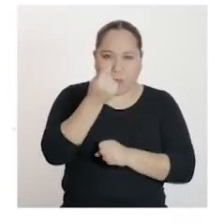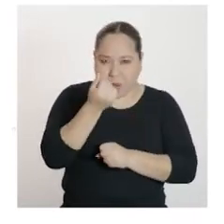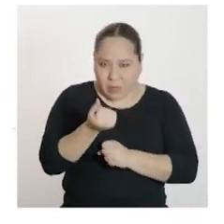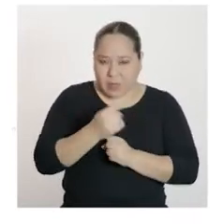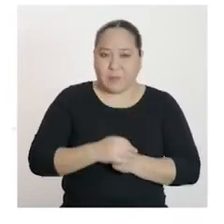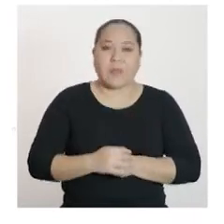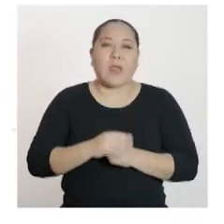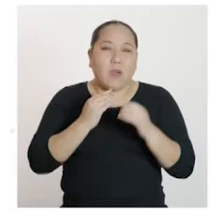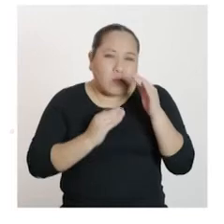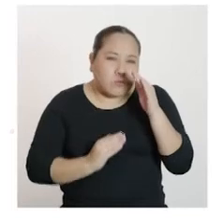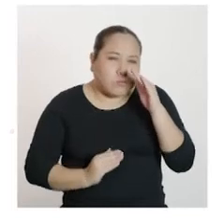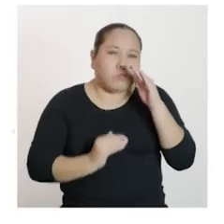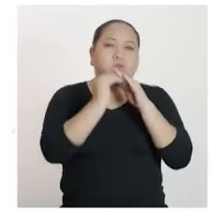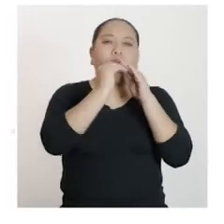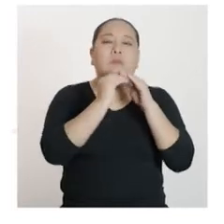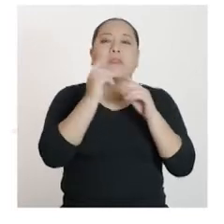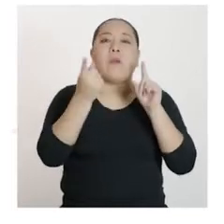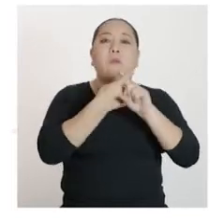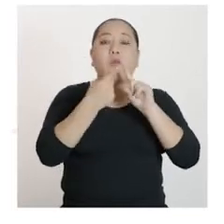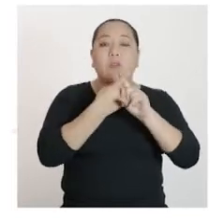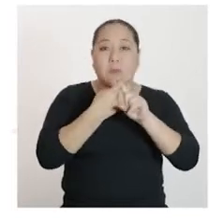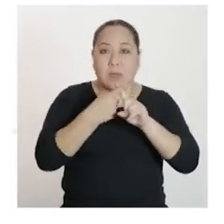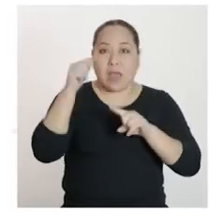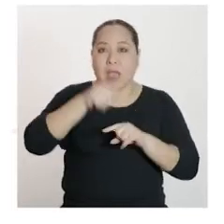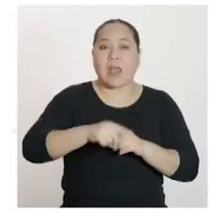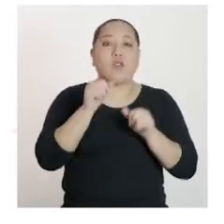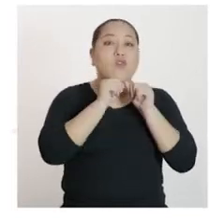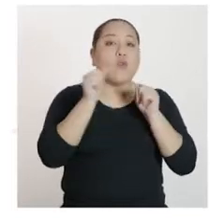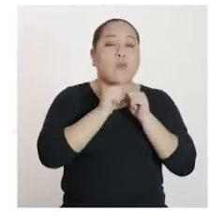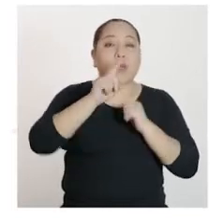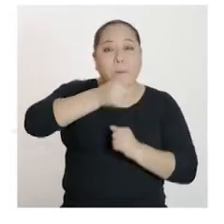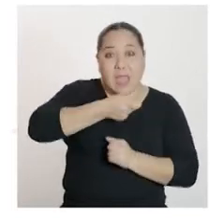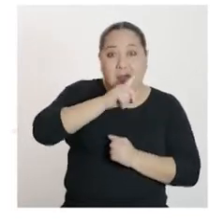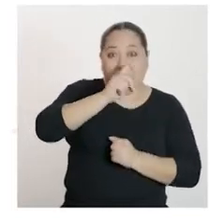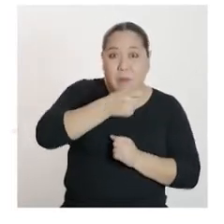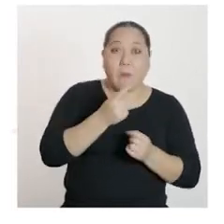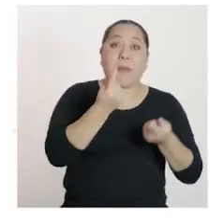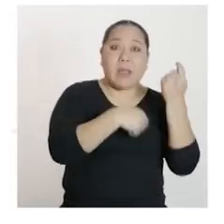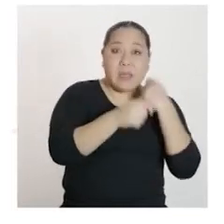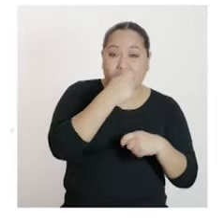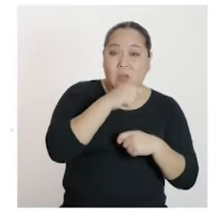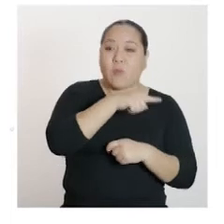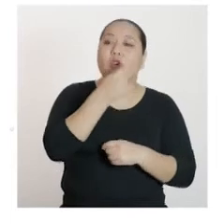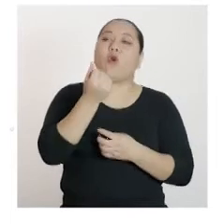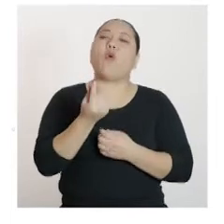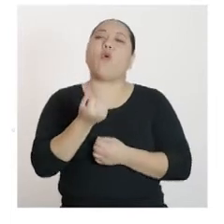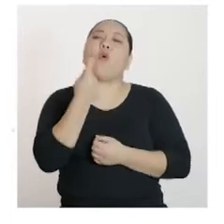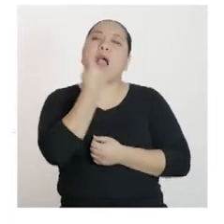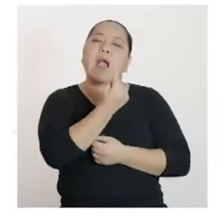soles. Para obtener el máximo ingreso se debe multiplicar la cantidad de millares vendidos por el precio de cada